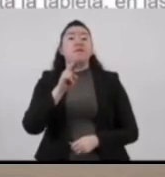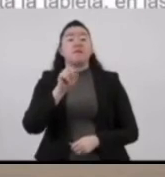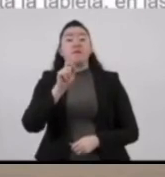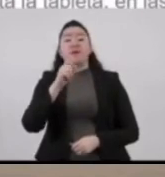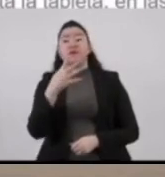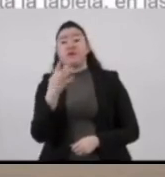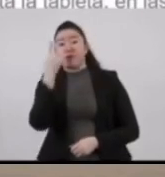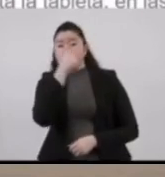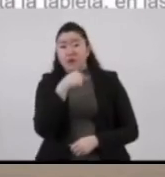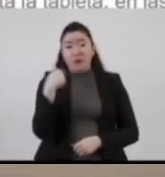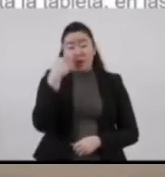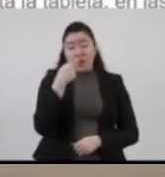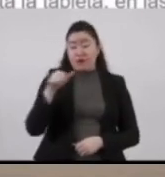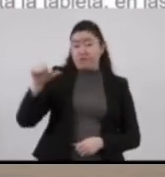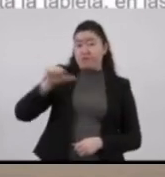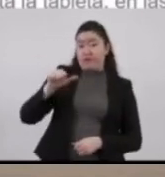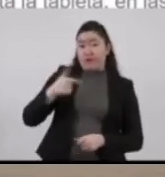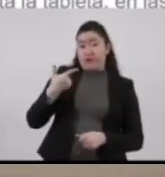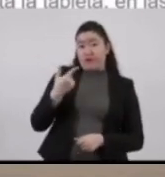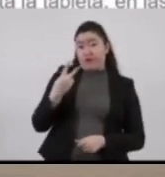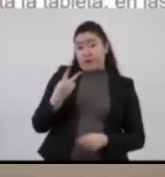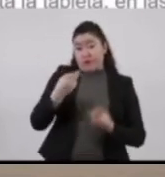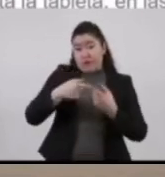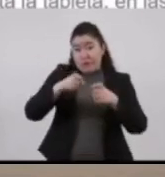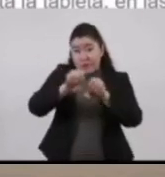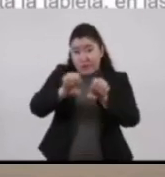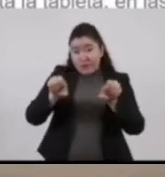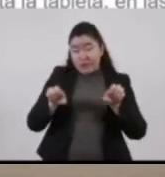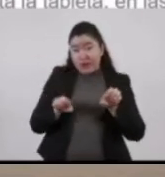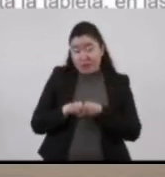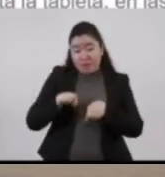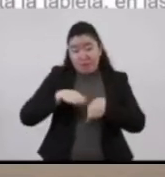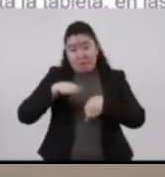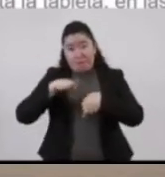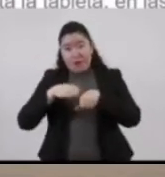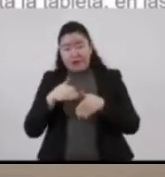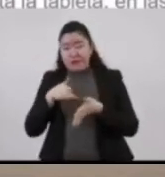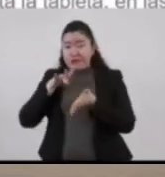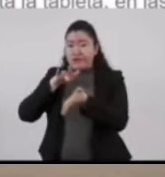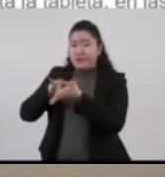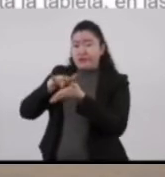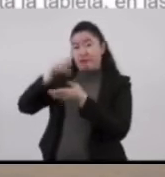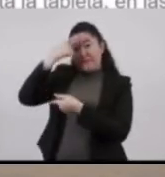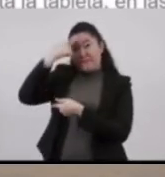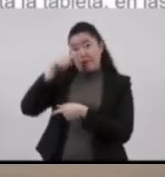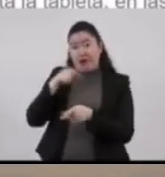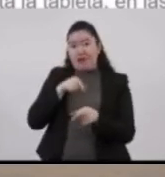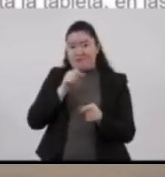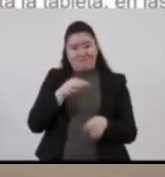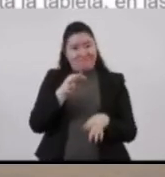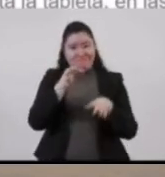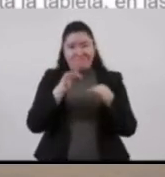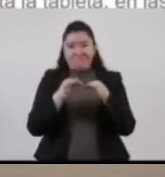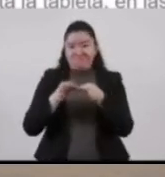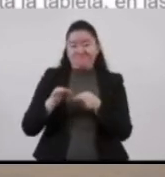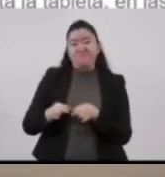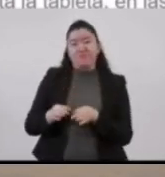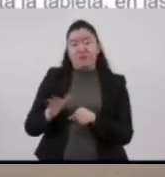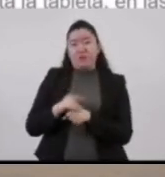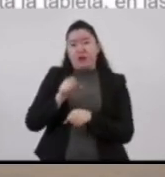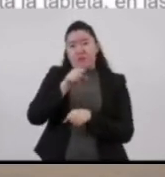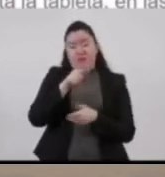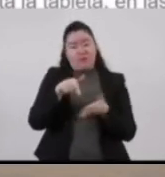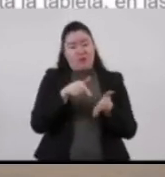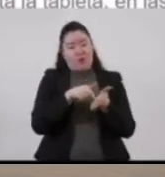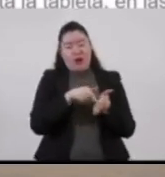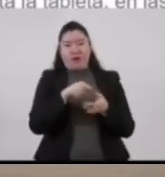incorporaron dos equipos más para cumplir con los tiempos dado los rendimientos que estamos observando ya en